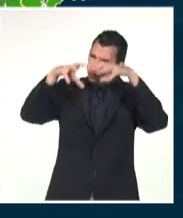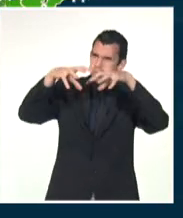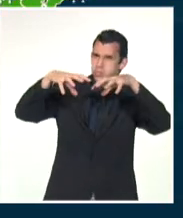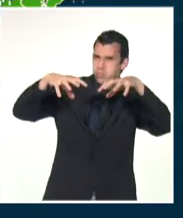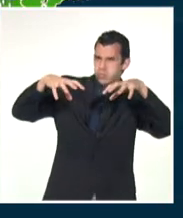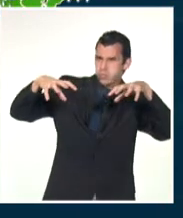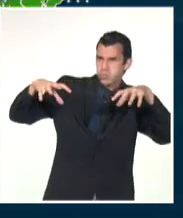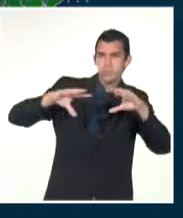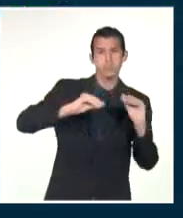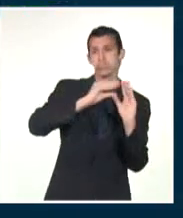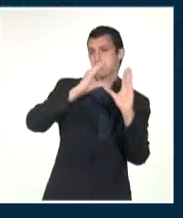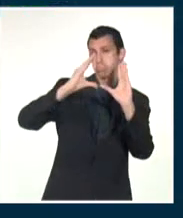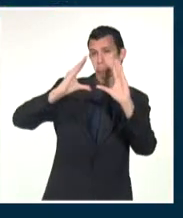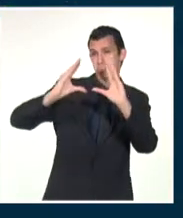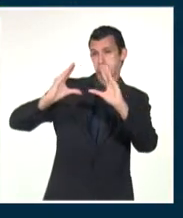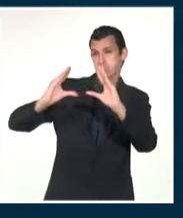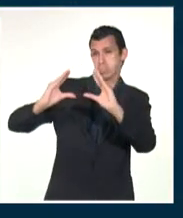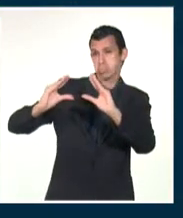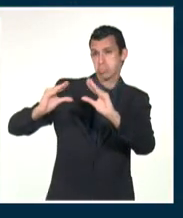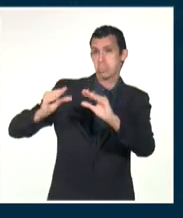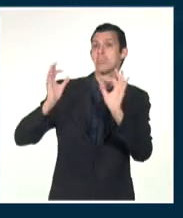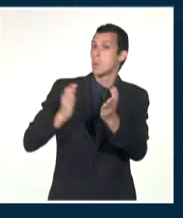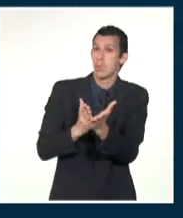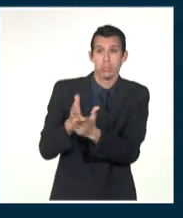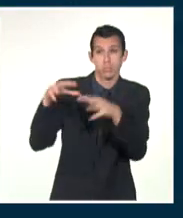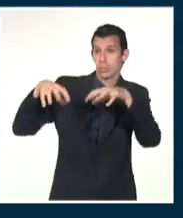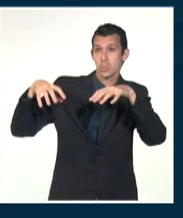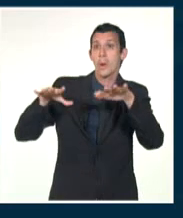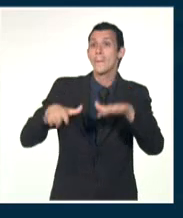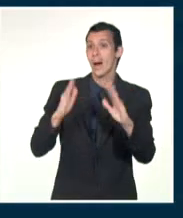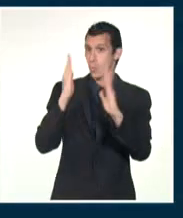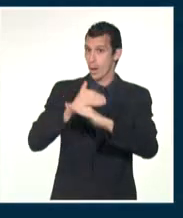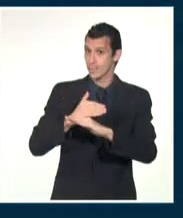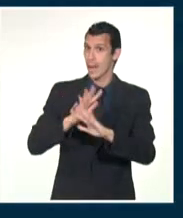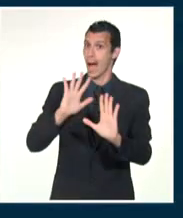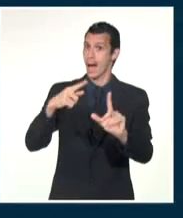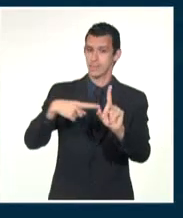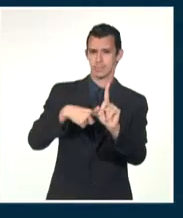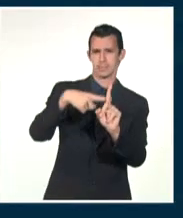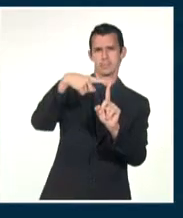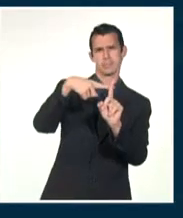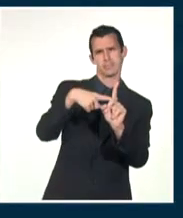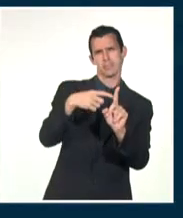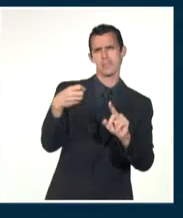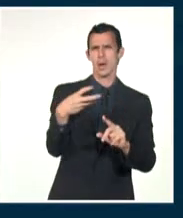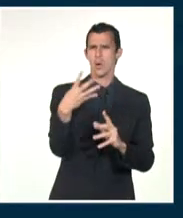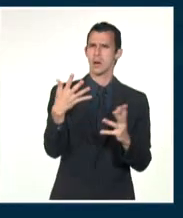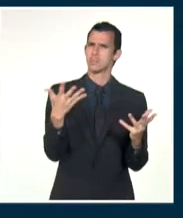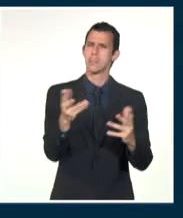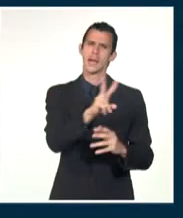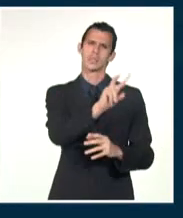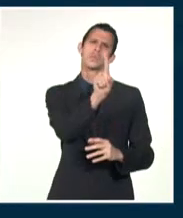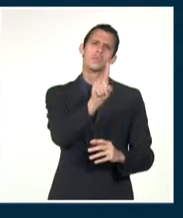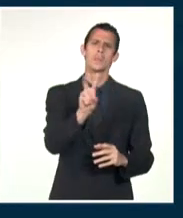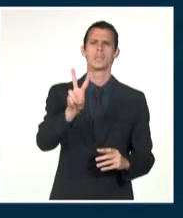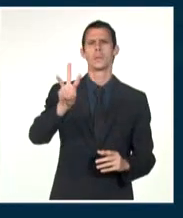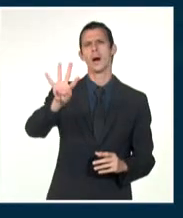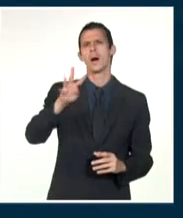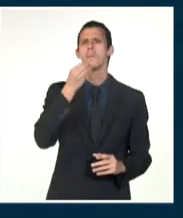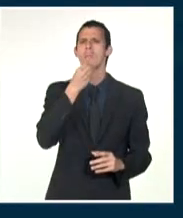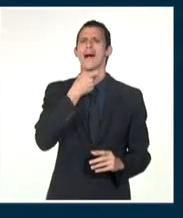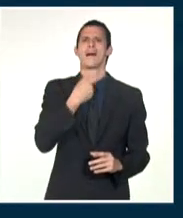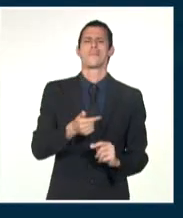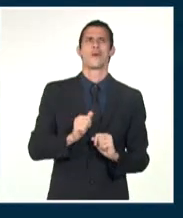horas de la noche. En la madrugada las temperaturas mínimas estarán entre 21 y 24 grados celsius, pueden ser inferiores en algunas